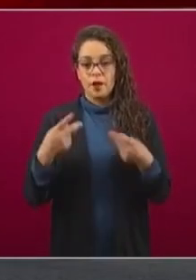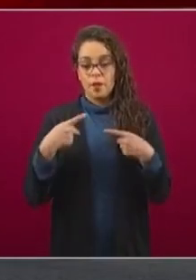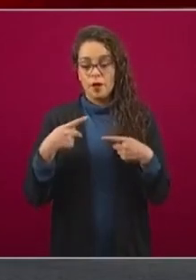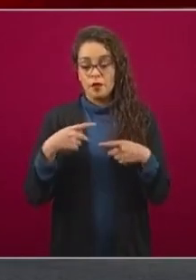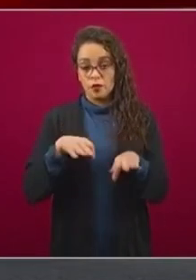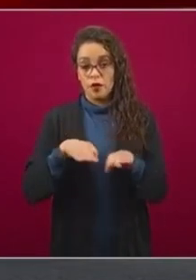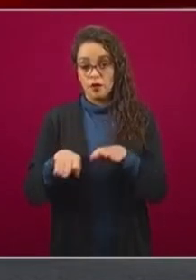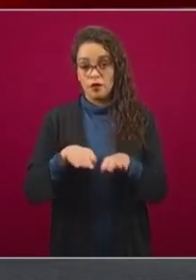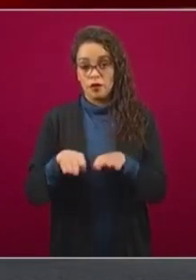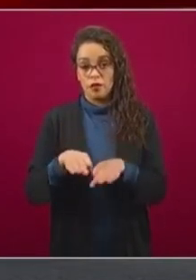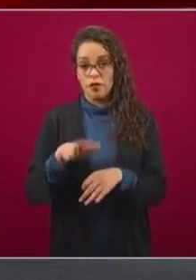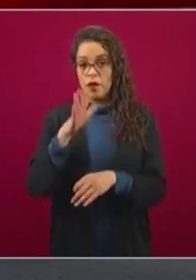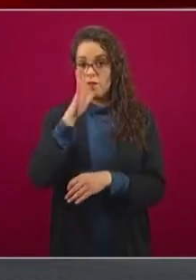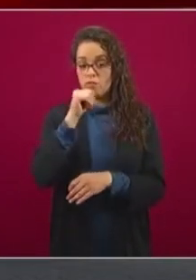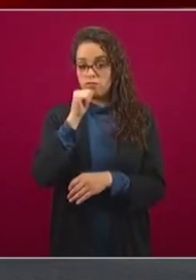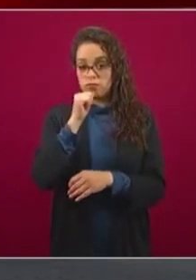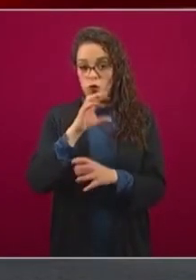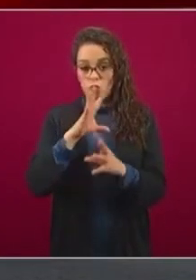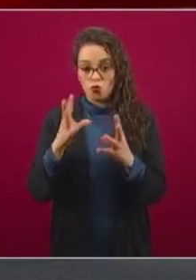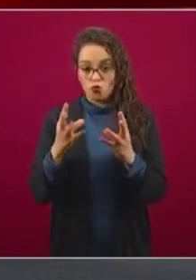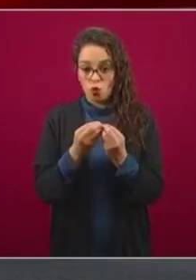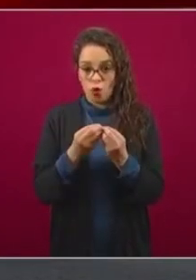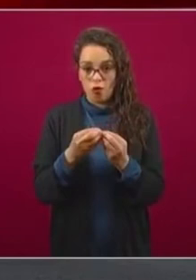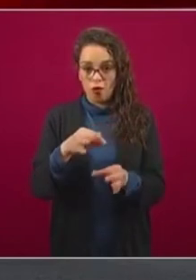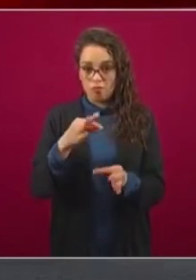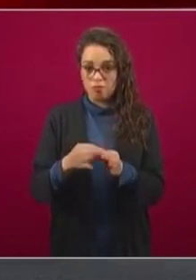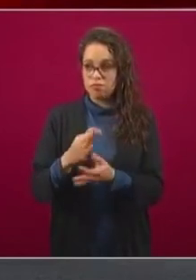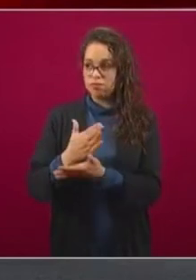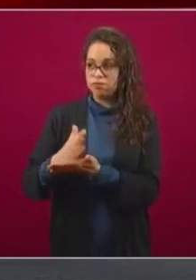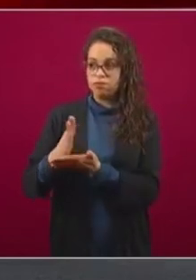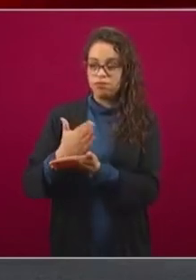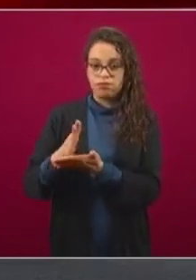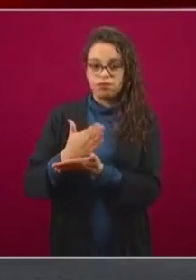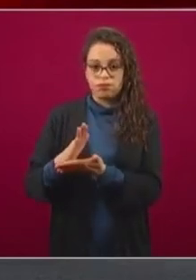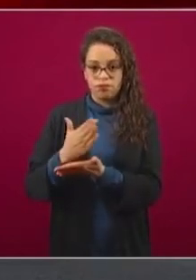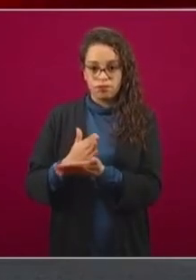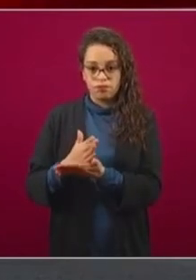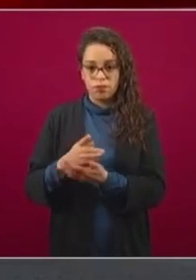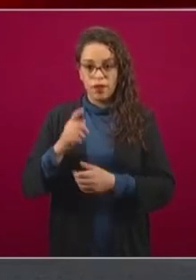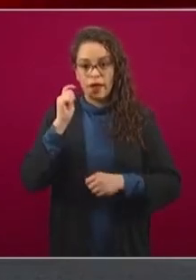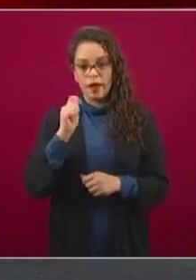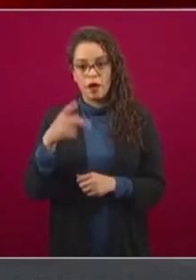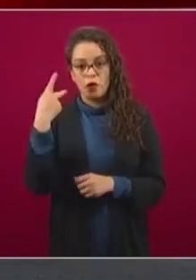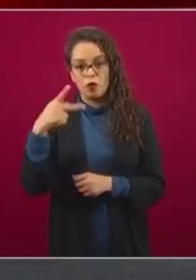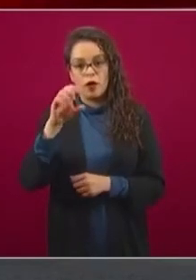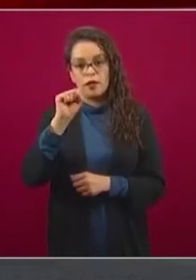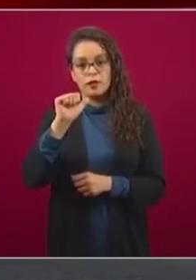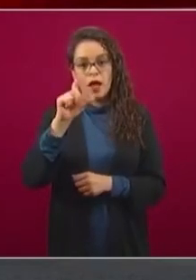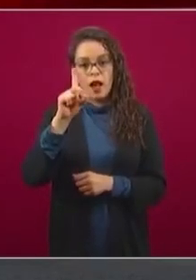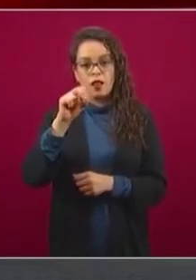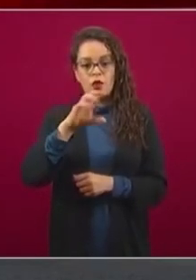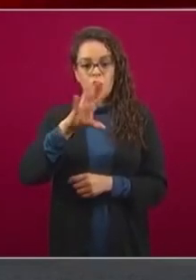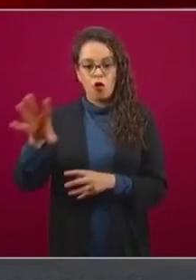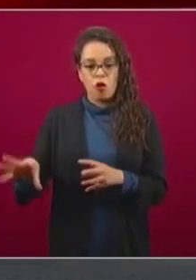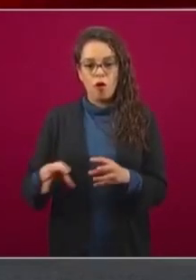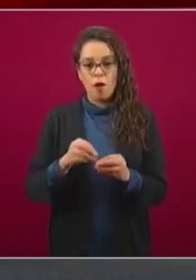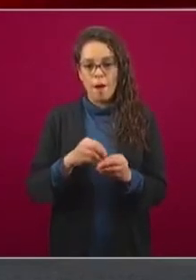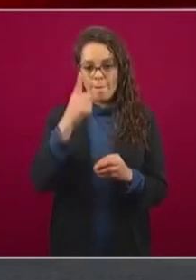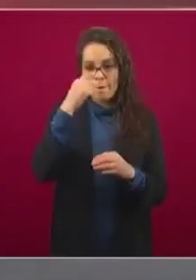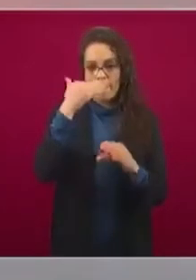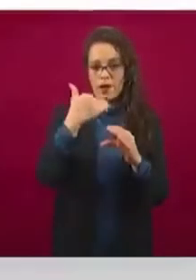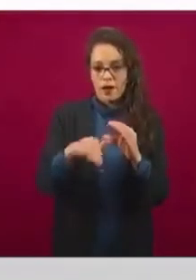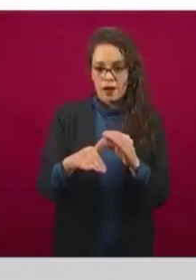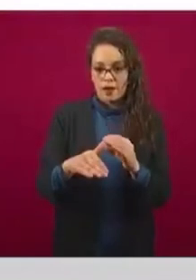puedan hacer completos los pagos van a tener el saldo transferido hacia el final de la vida de su crédito. Y este